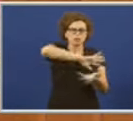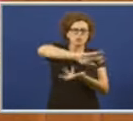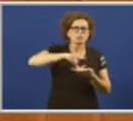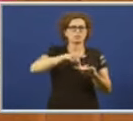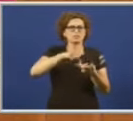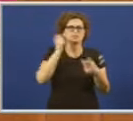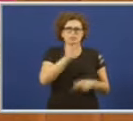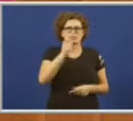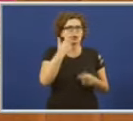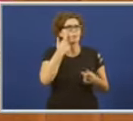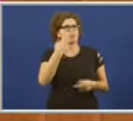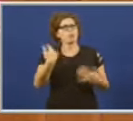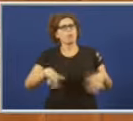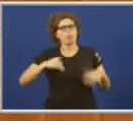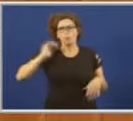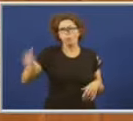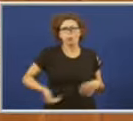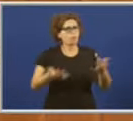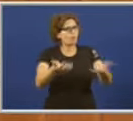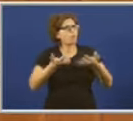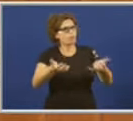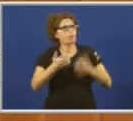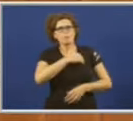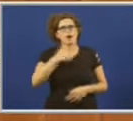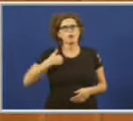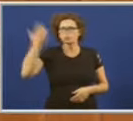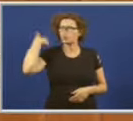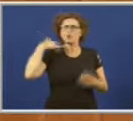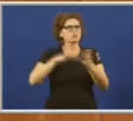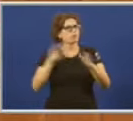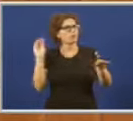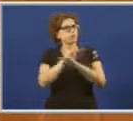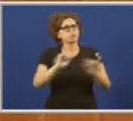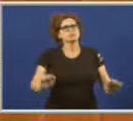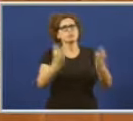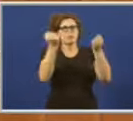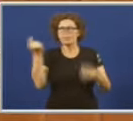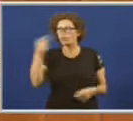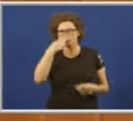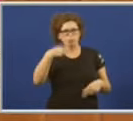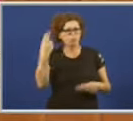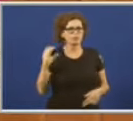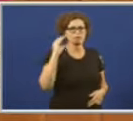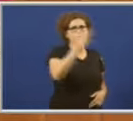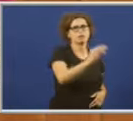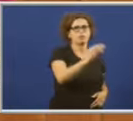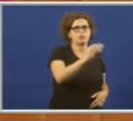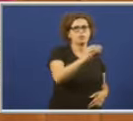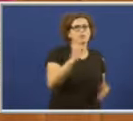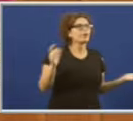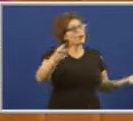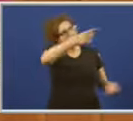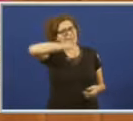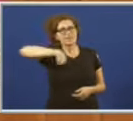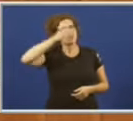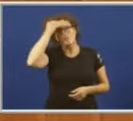xentes beneficios dos mesmos bancos que hai uns anos eran rescatados con dinheiro público. Aí non botan vostedes a conta